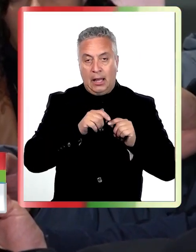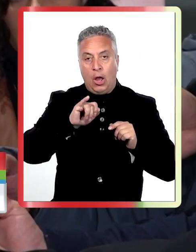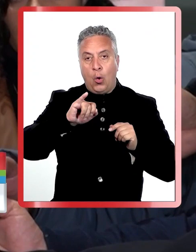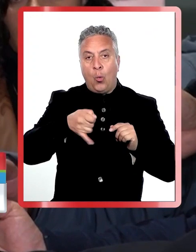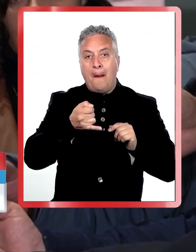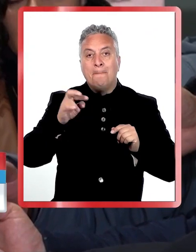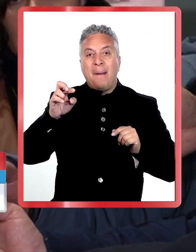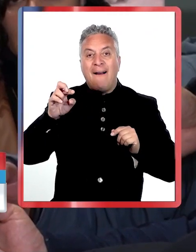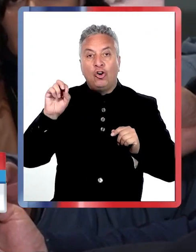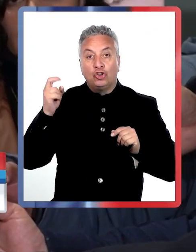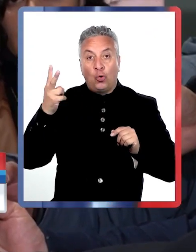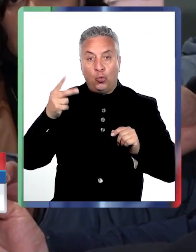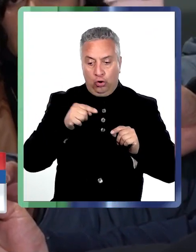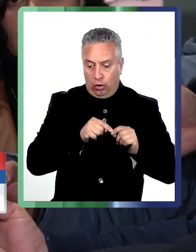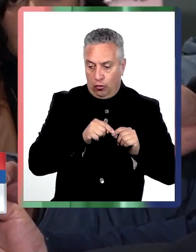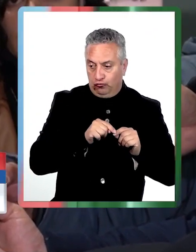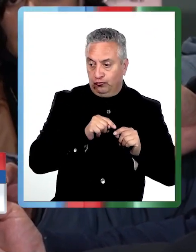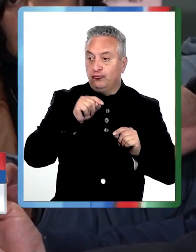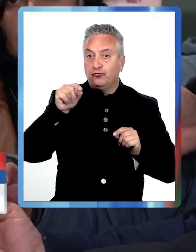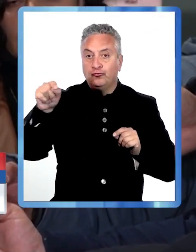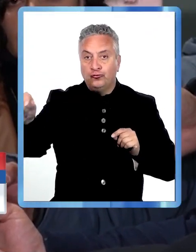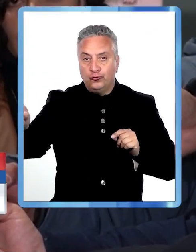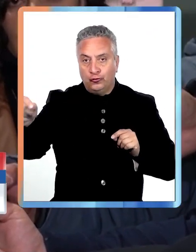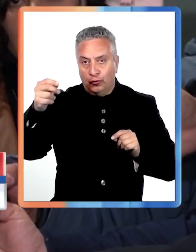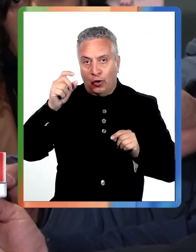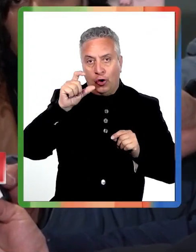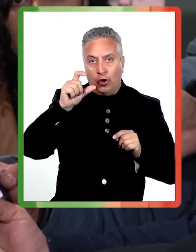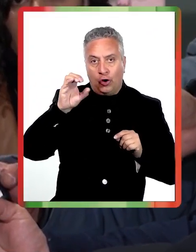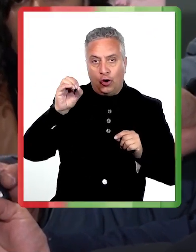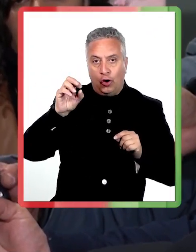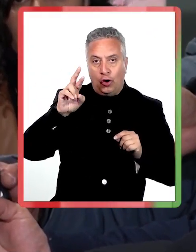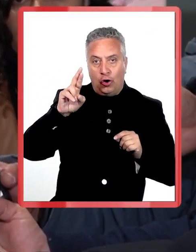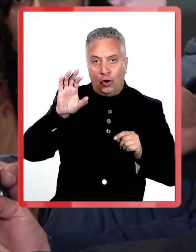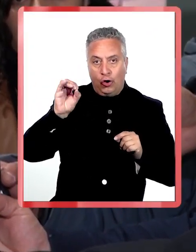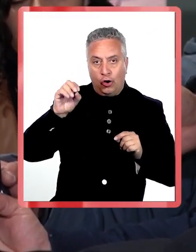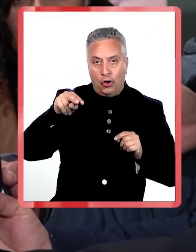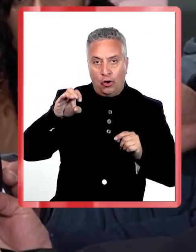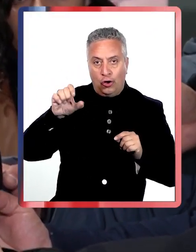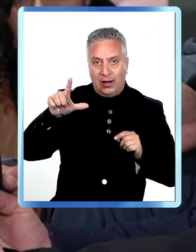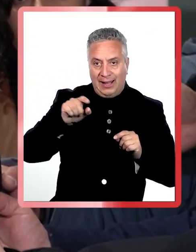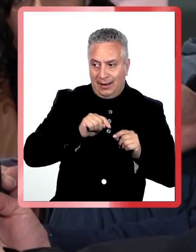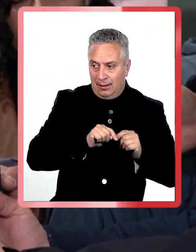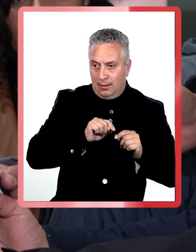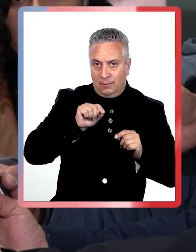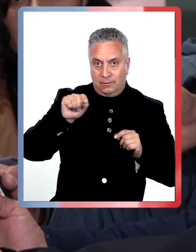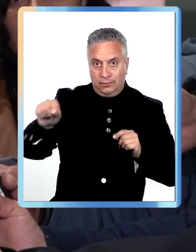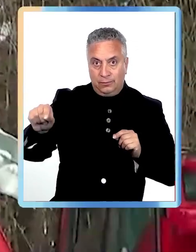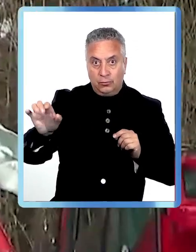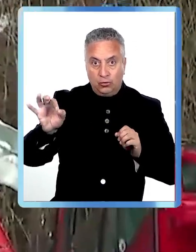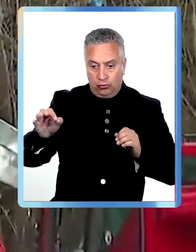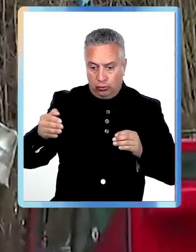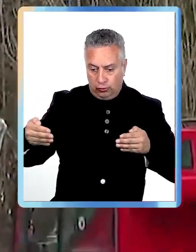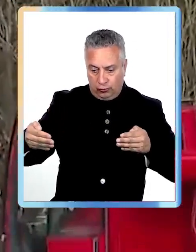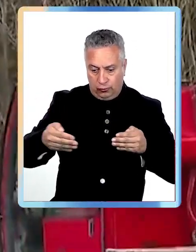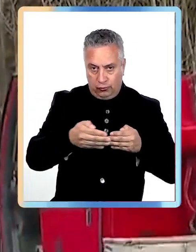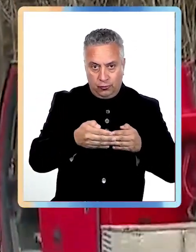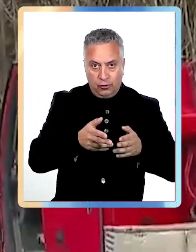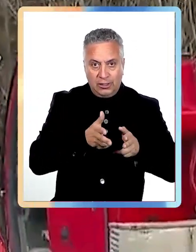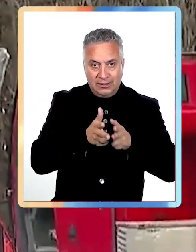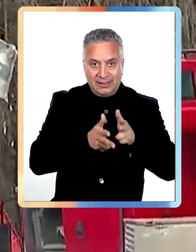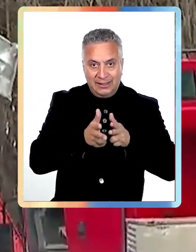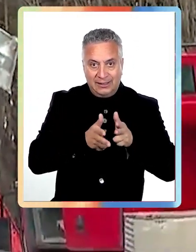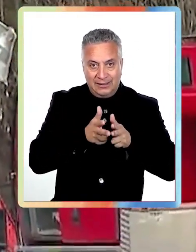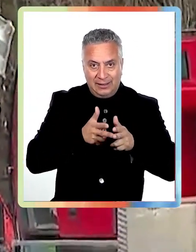impacta a un vehículo que ingresa a la vía férrea en el cruce Boca Sur. De acuerdo a nuestra